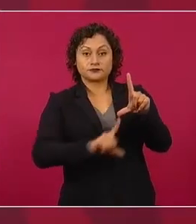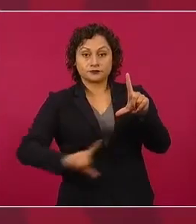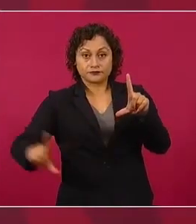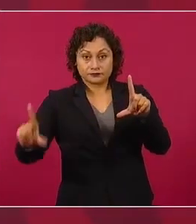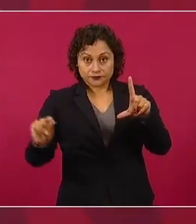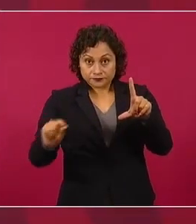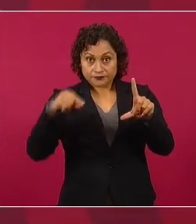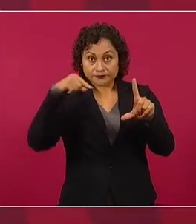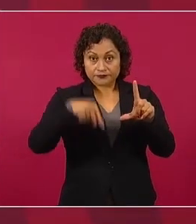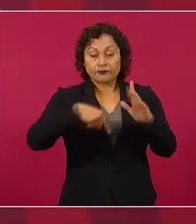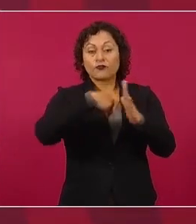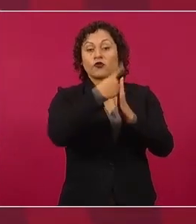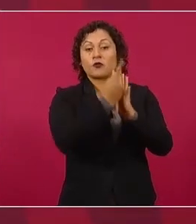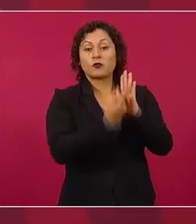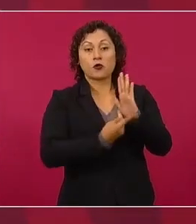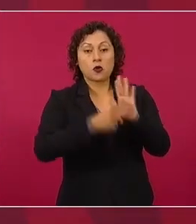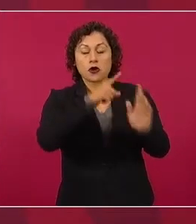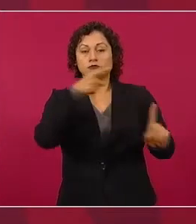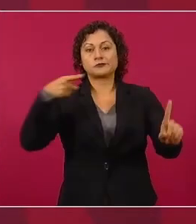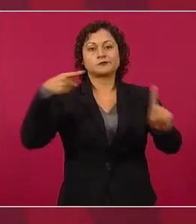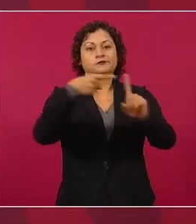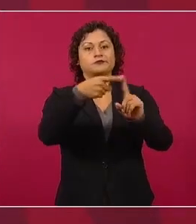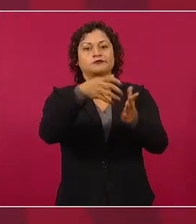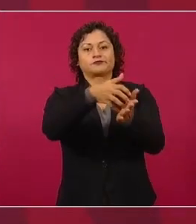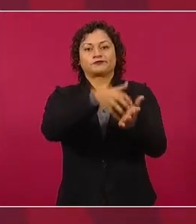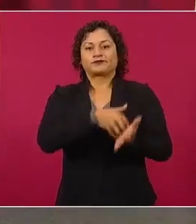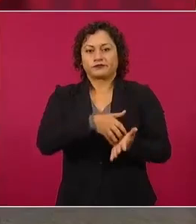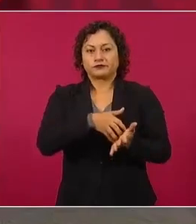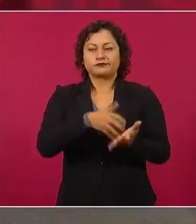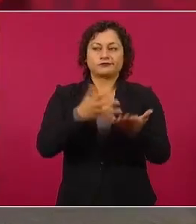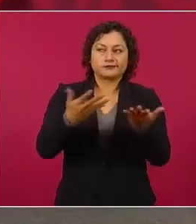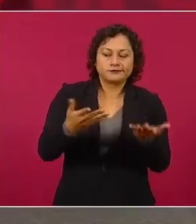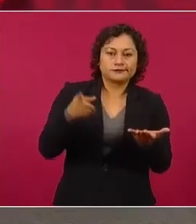austeridad republicana.